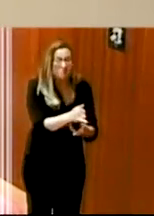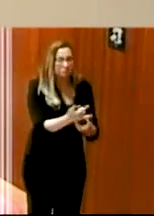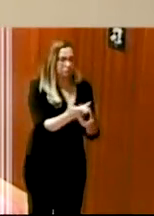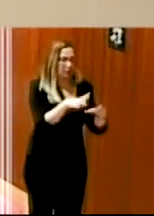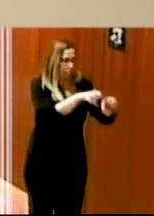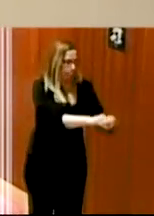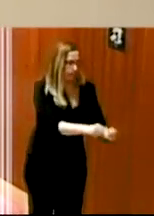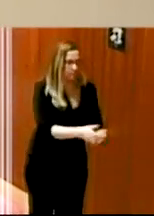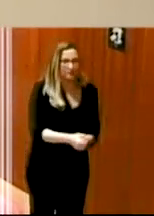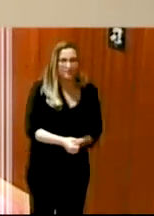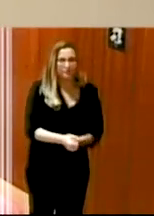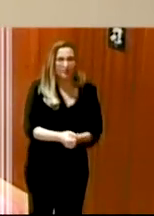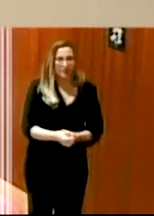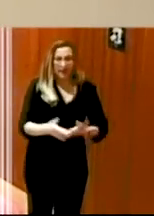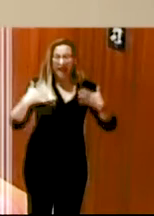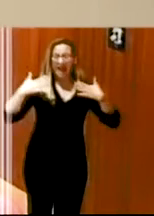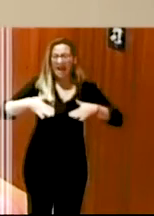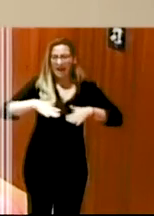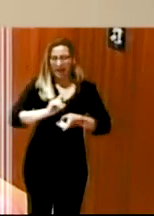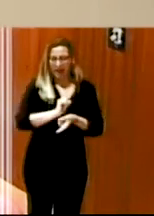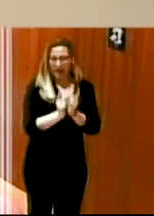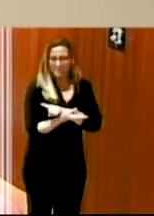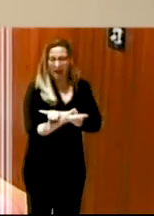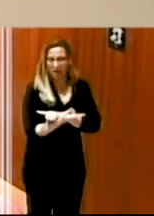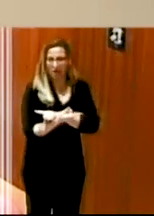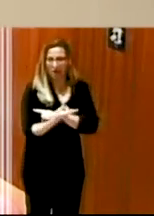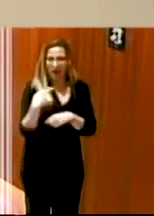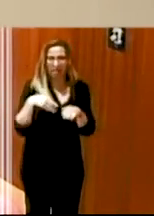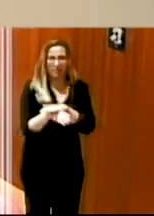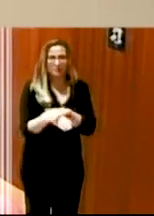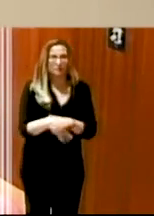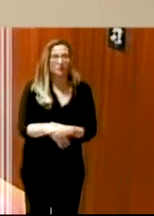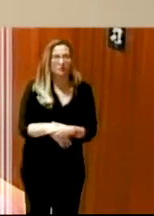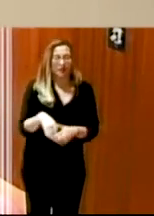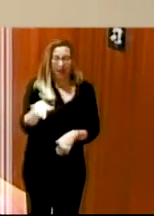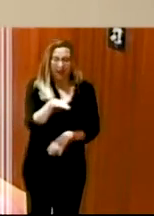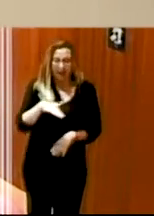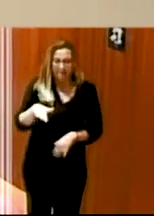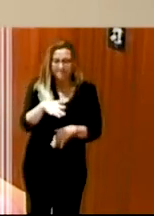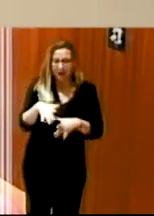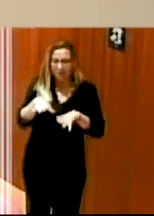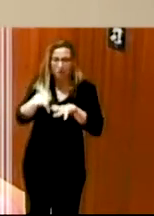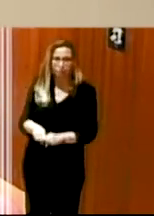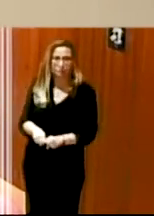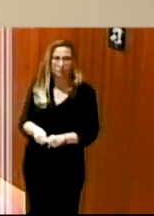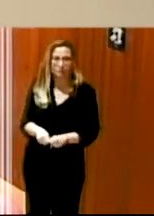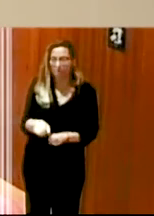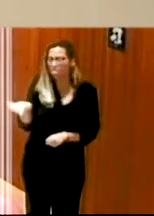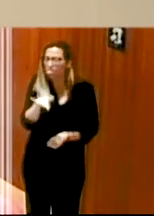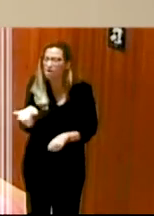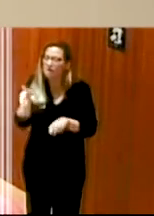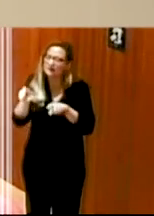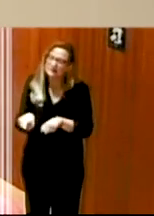cambiadores inclusivos en esos baños para adultos, tener espacios reservados, lugares de descanso